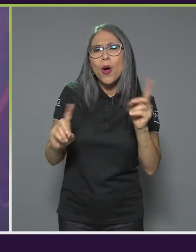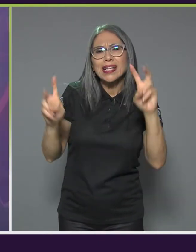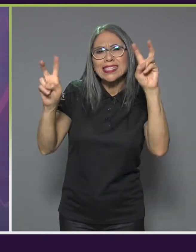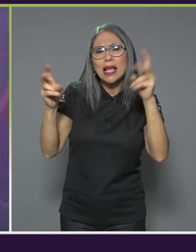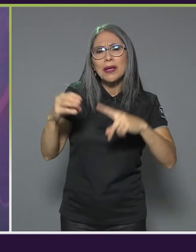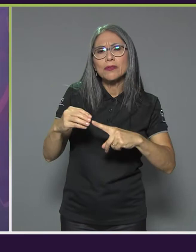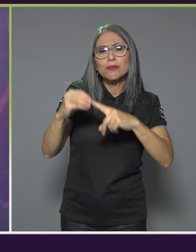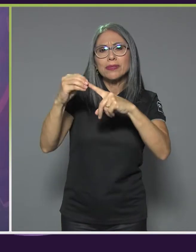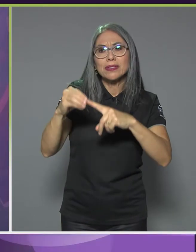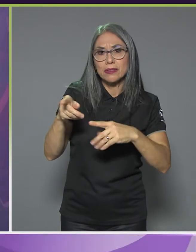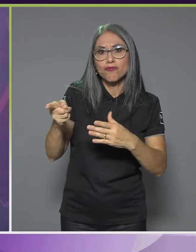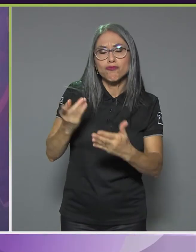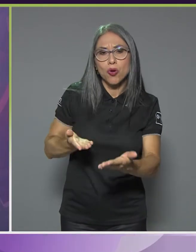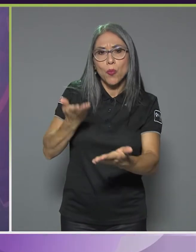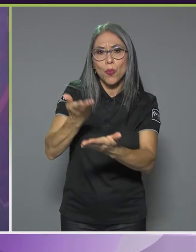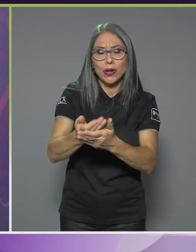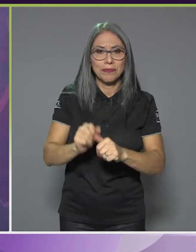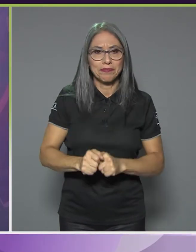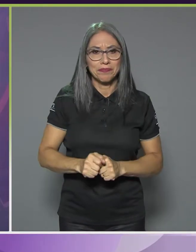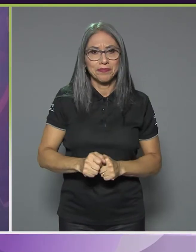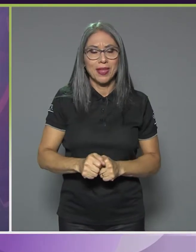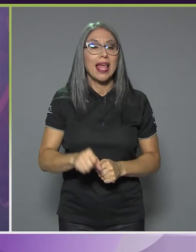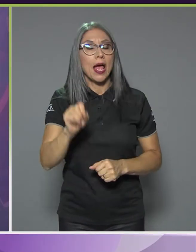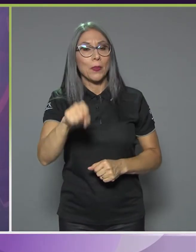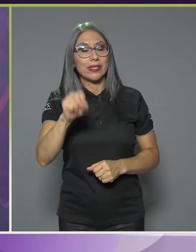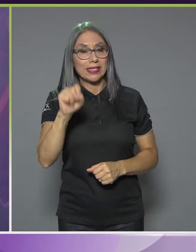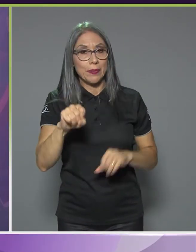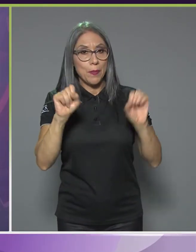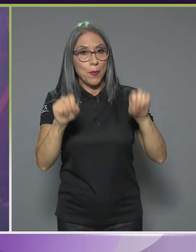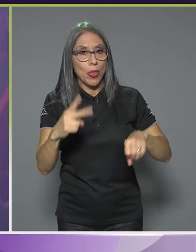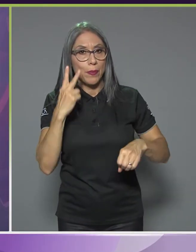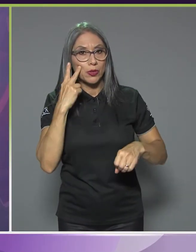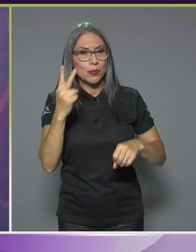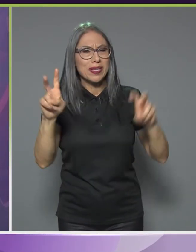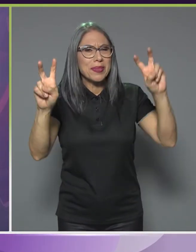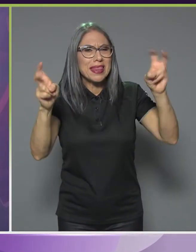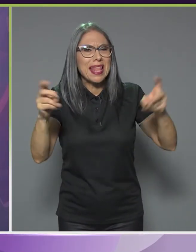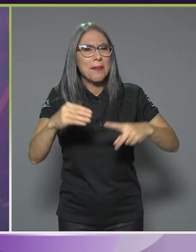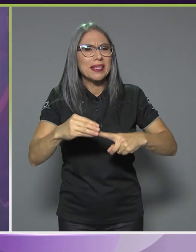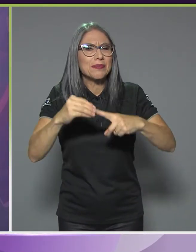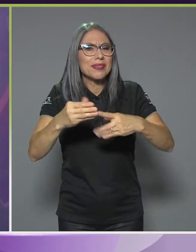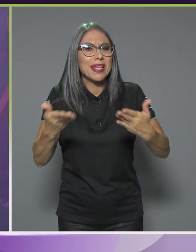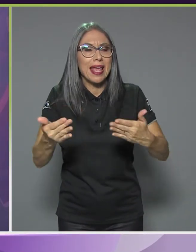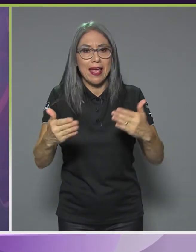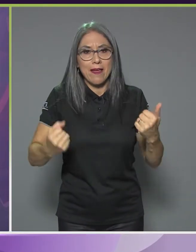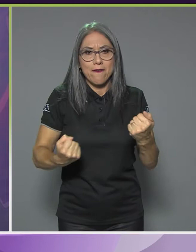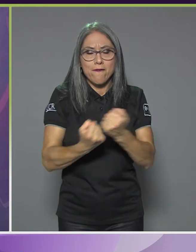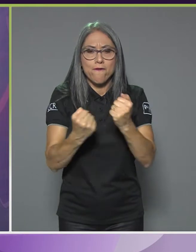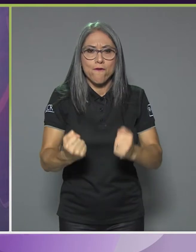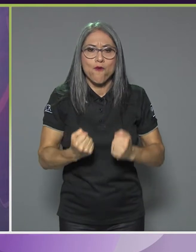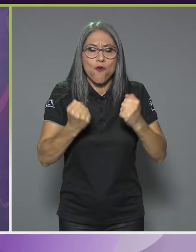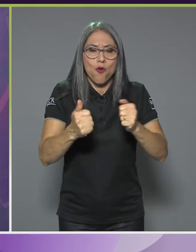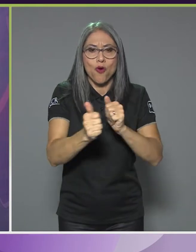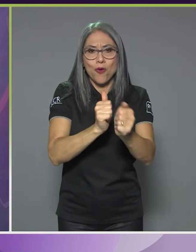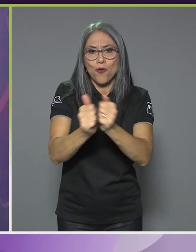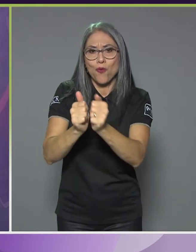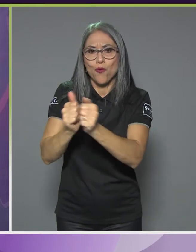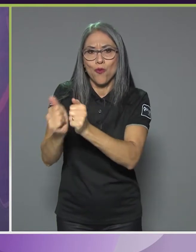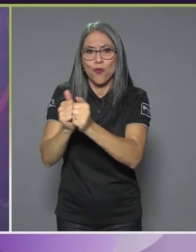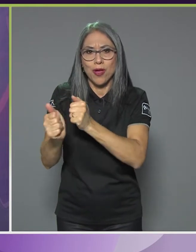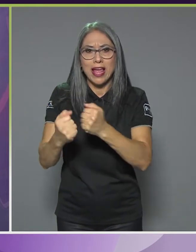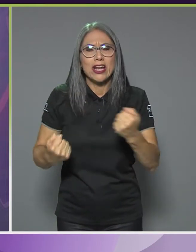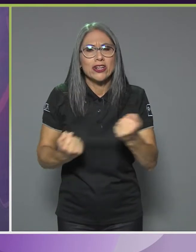claro, a grandes rasgos, los ejes que podemos observar es un fortalecimiento del deporte, reforzar a los atletas